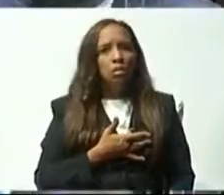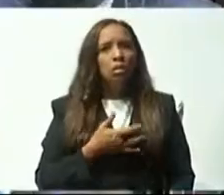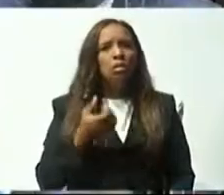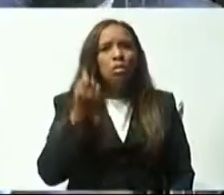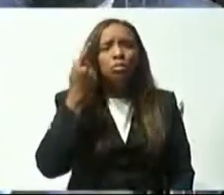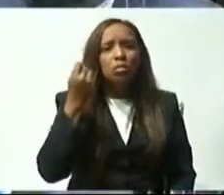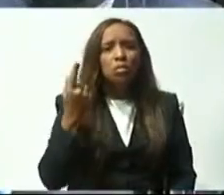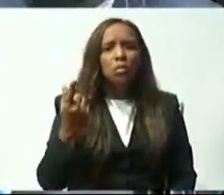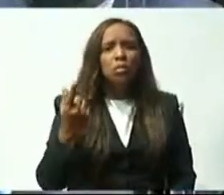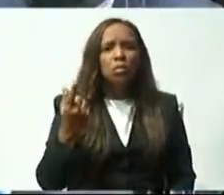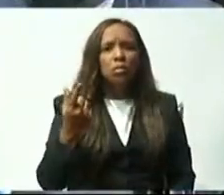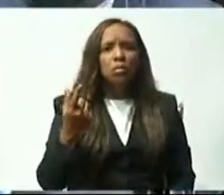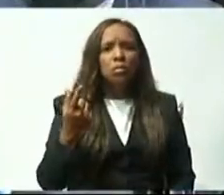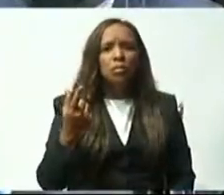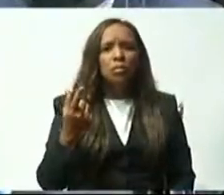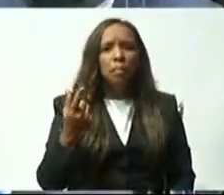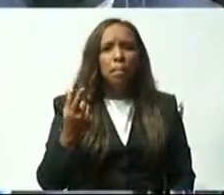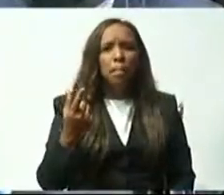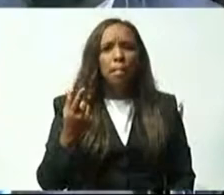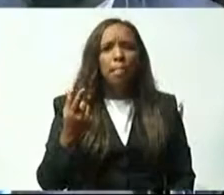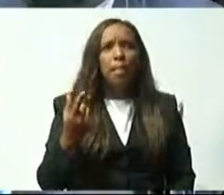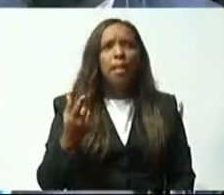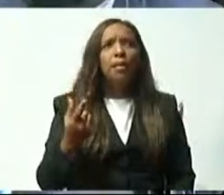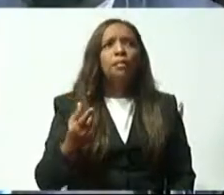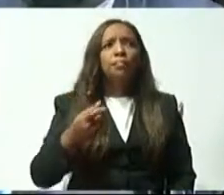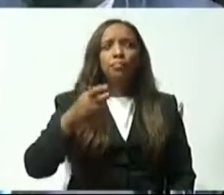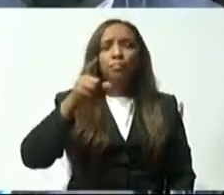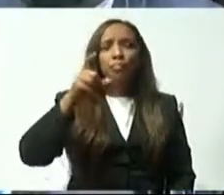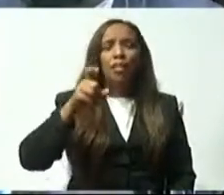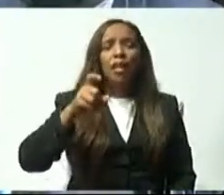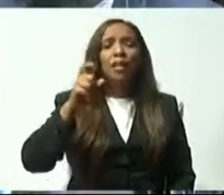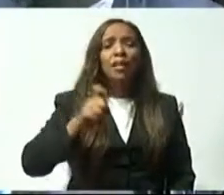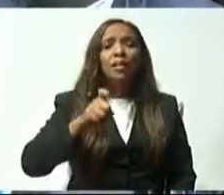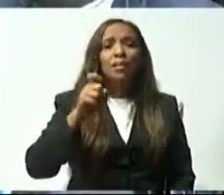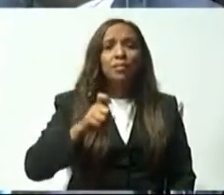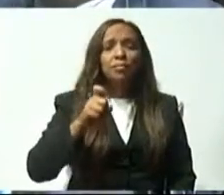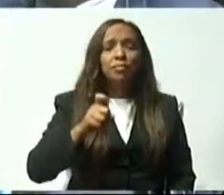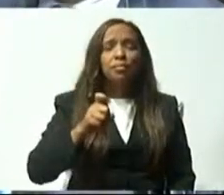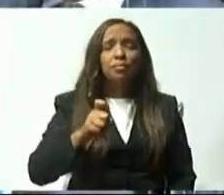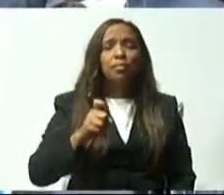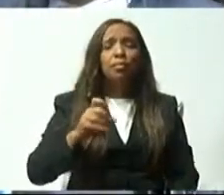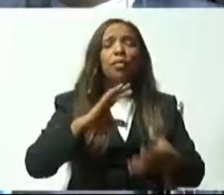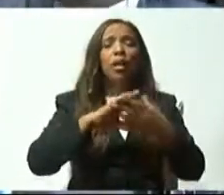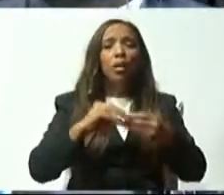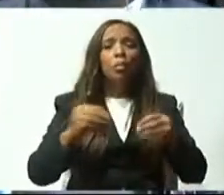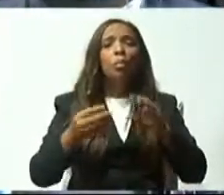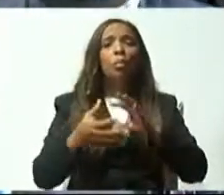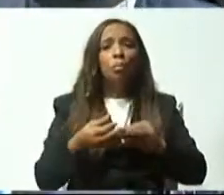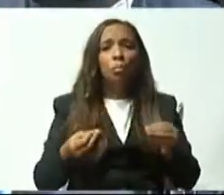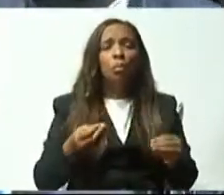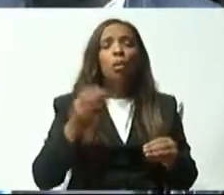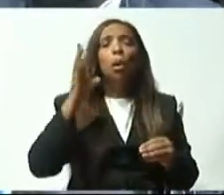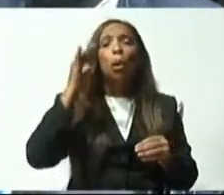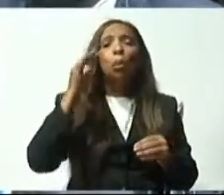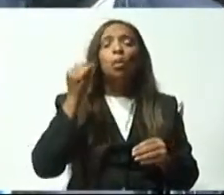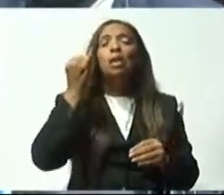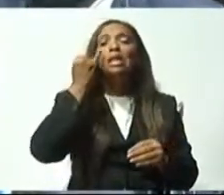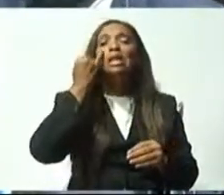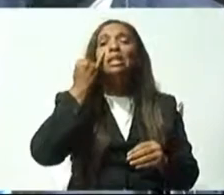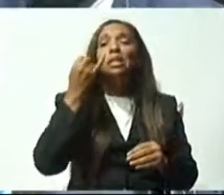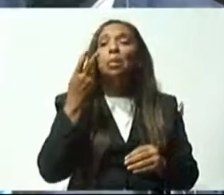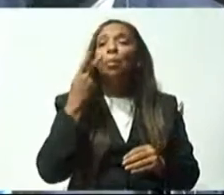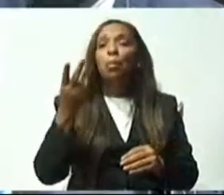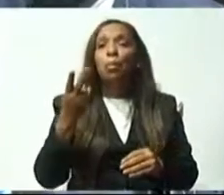Esta interrupción, teníamos que hacerla, porque nosotros no somos, de lo que cuando vemos el amigo en problema, se quedan